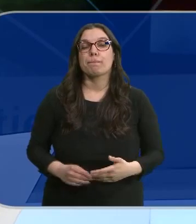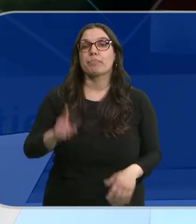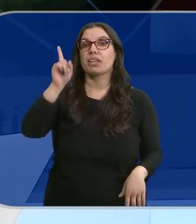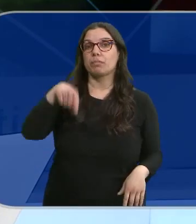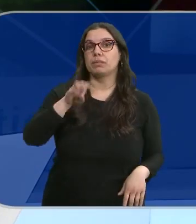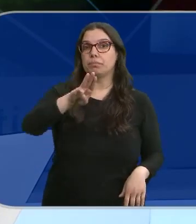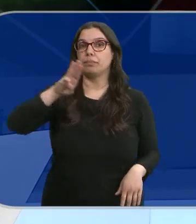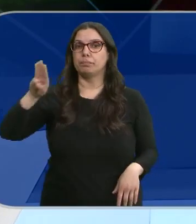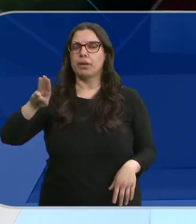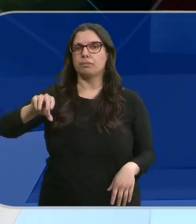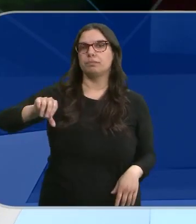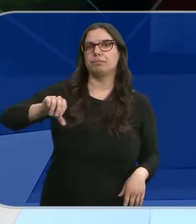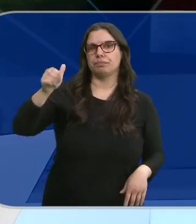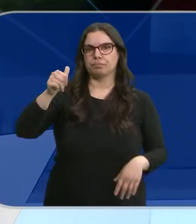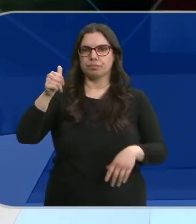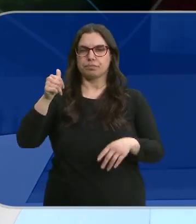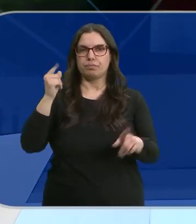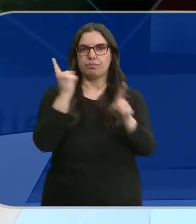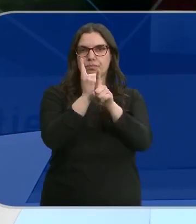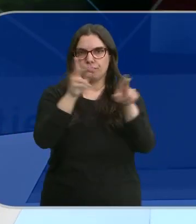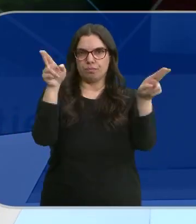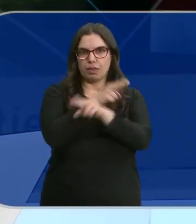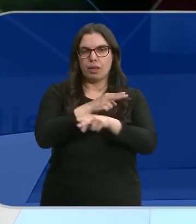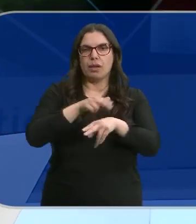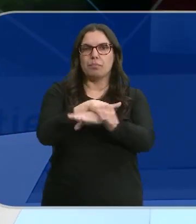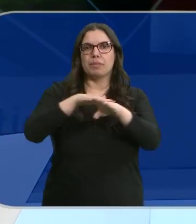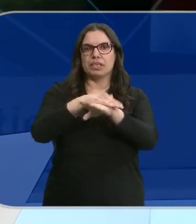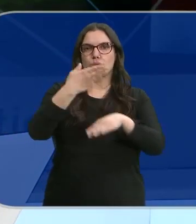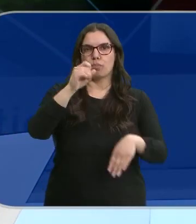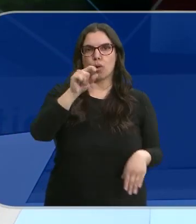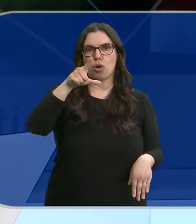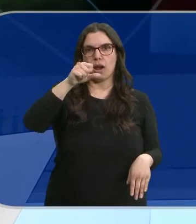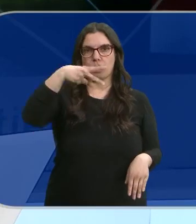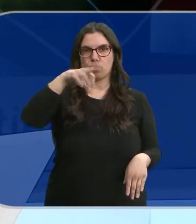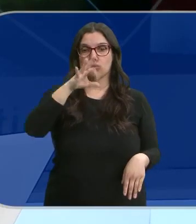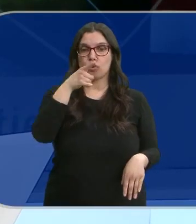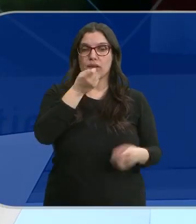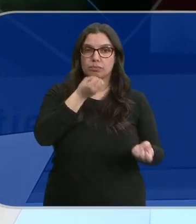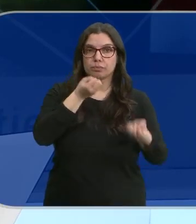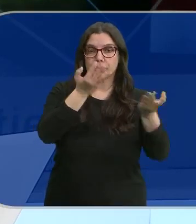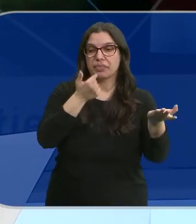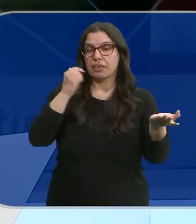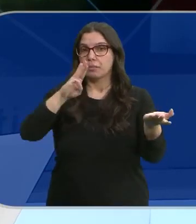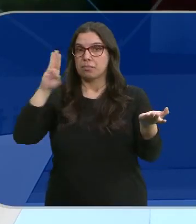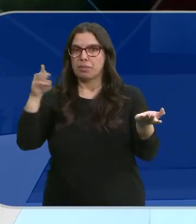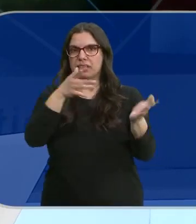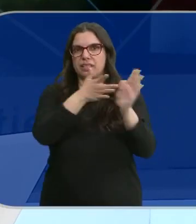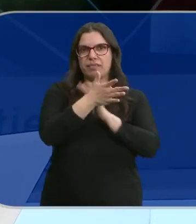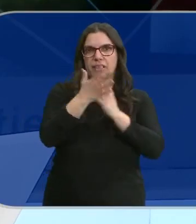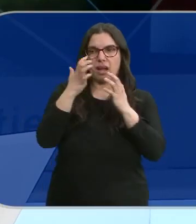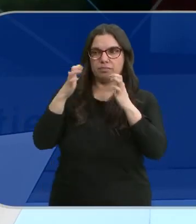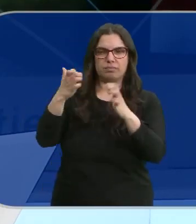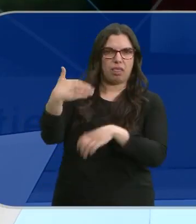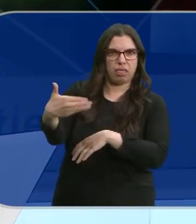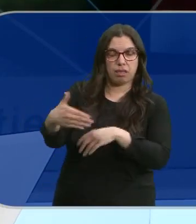También el PP ha sacado adelante la reprobación al ministro Félix Bolaños. Lo hacen por sus declaraciones en las que dicen los populares, menosprecia a la